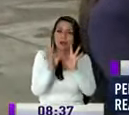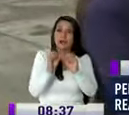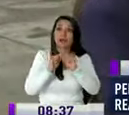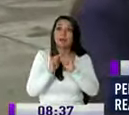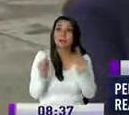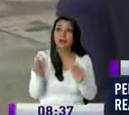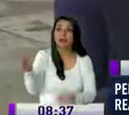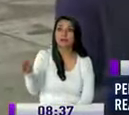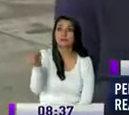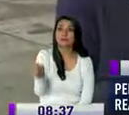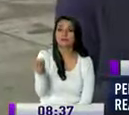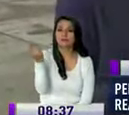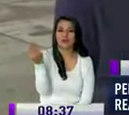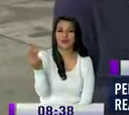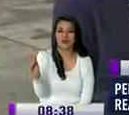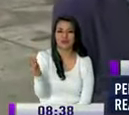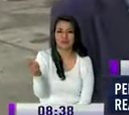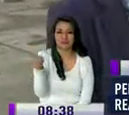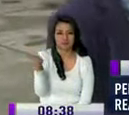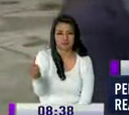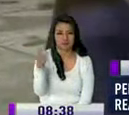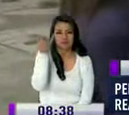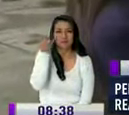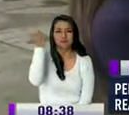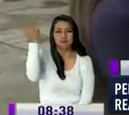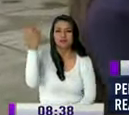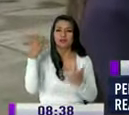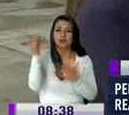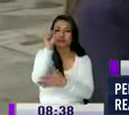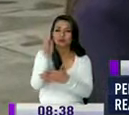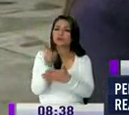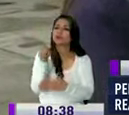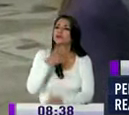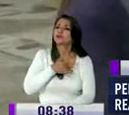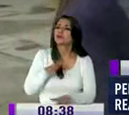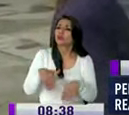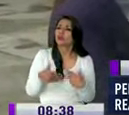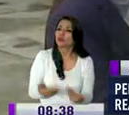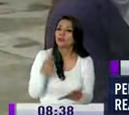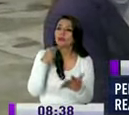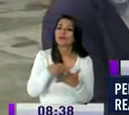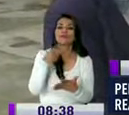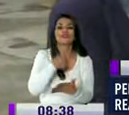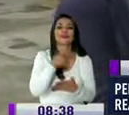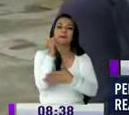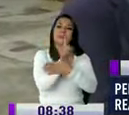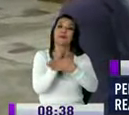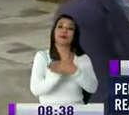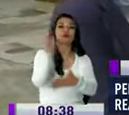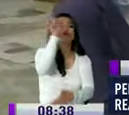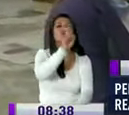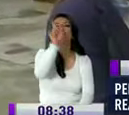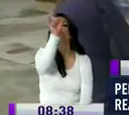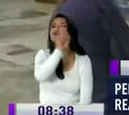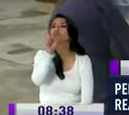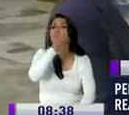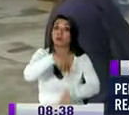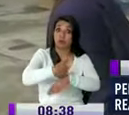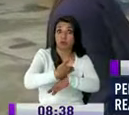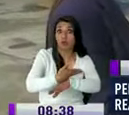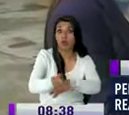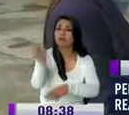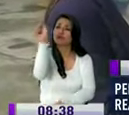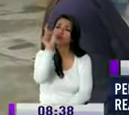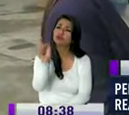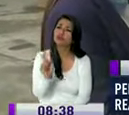con nosotros uno de los creadores de estas obras buenos días como tú te sientes al ver que lo que tú te llevó tiempo hacer e